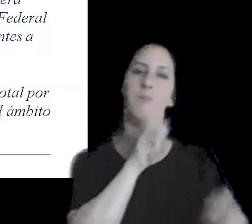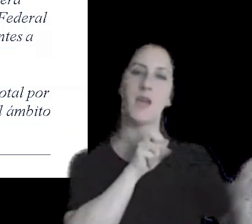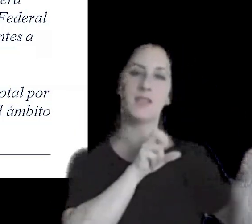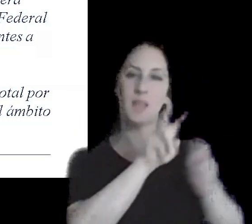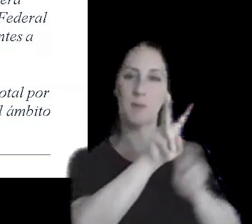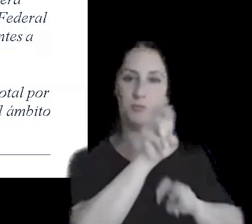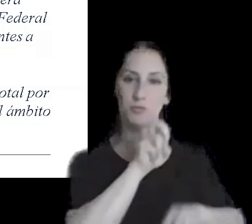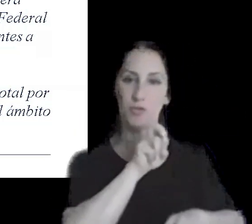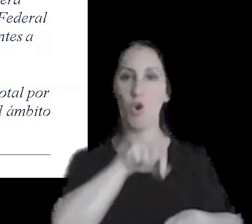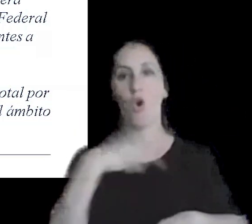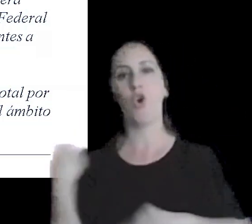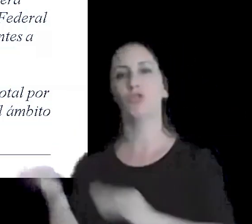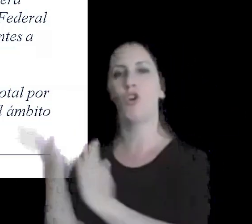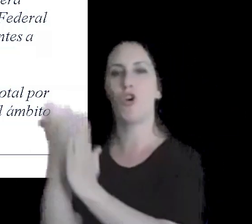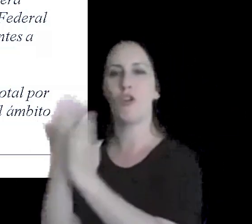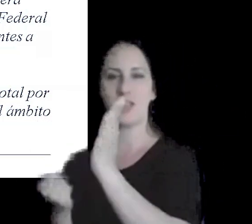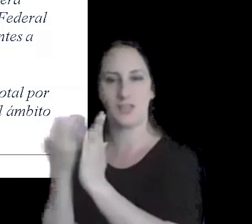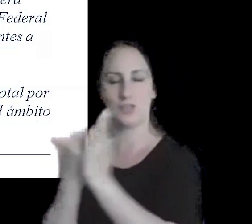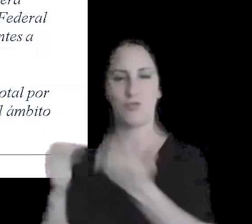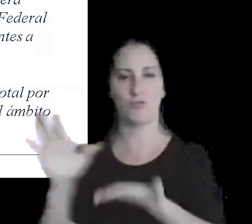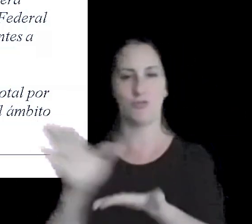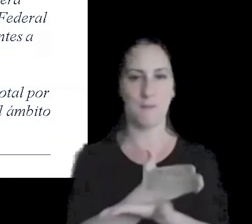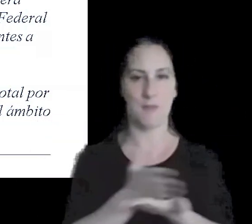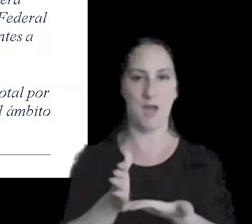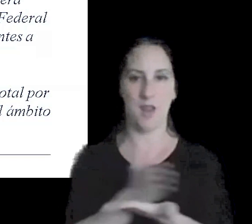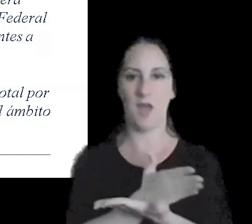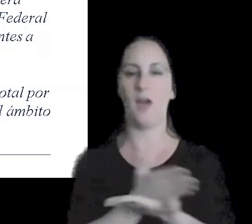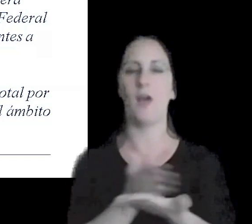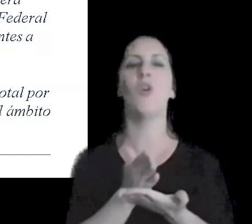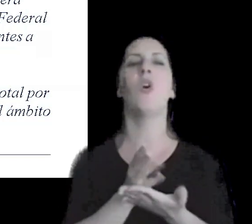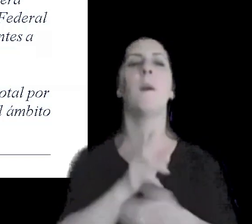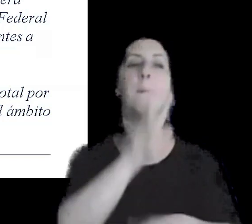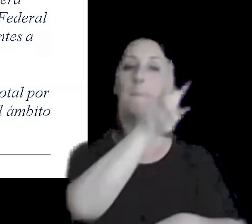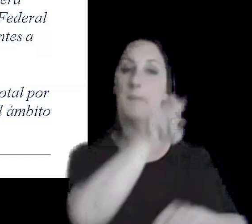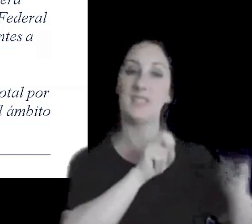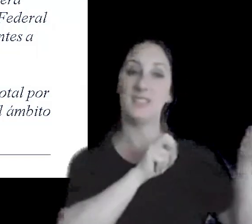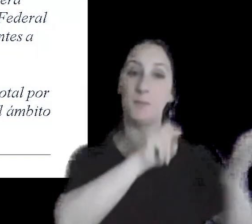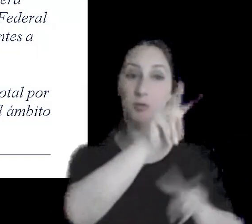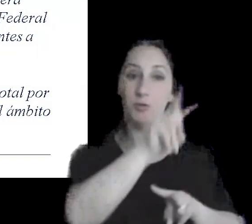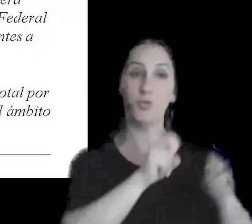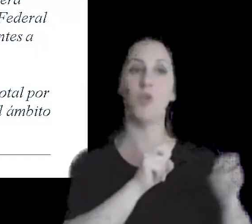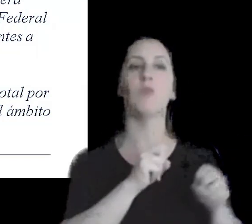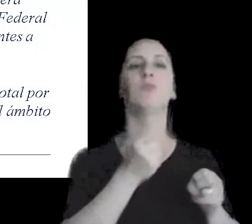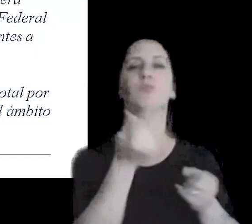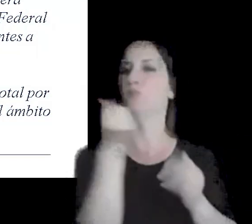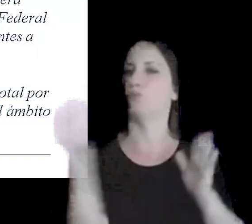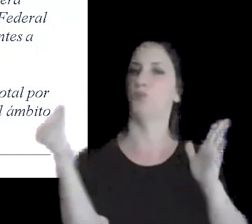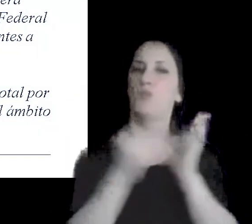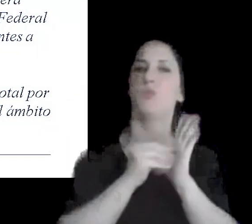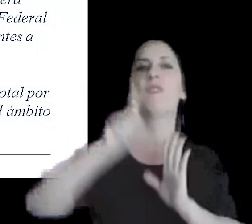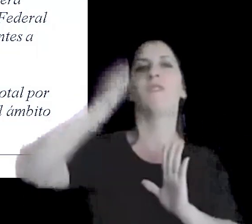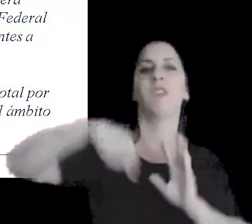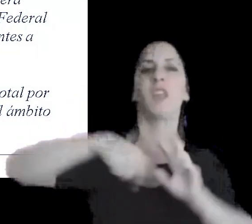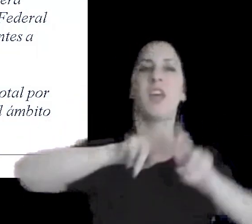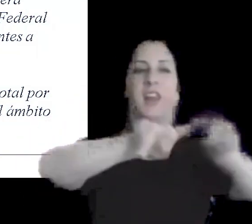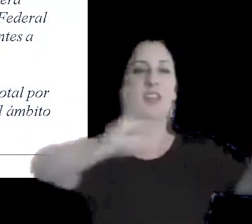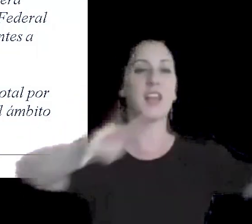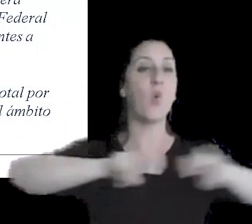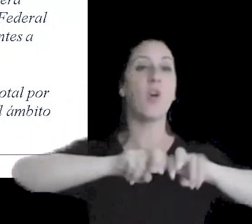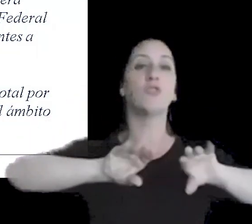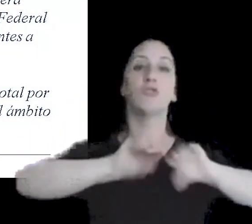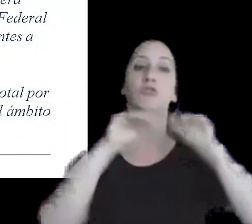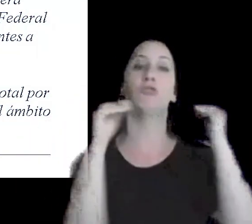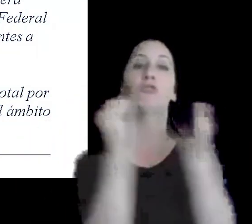otro a retención van a estar sujetos a percepción los importes provenientes de la recaudación total de